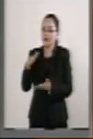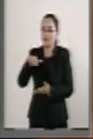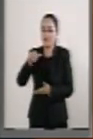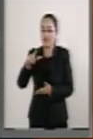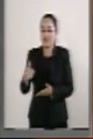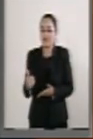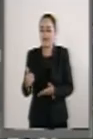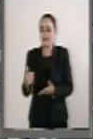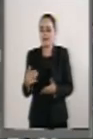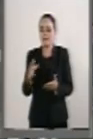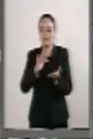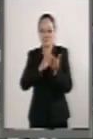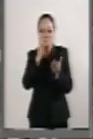Gracias. Gracias. Gracias.